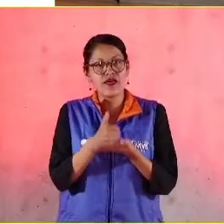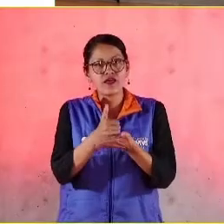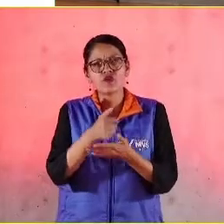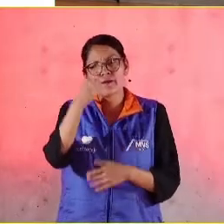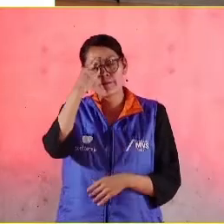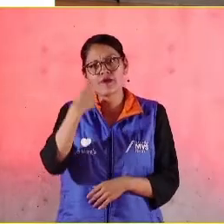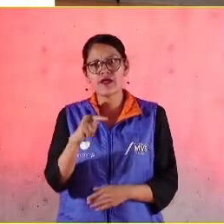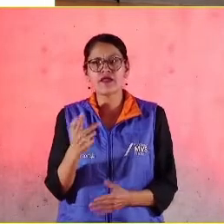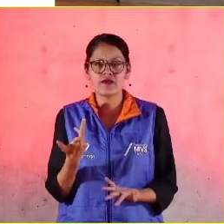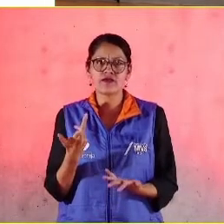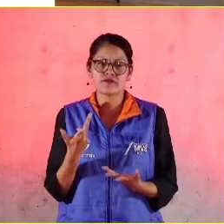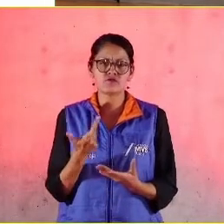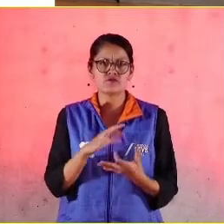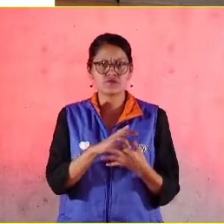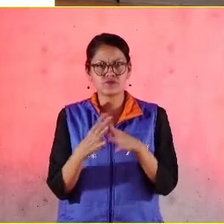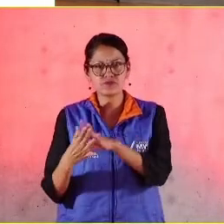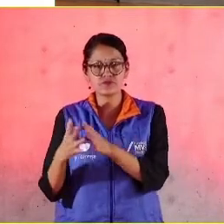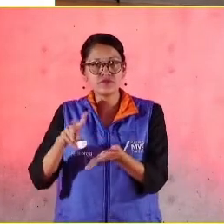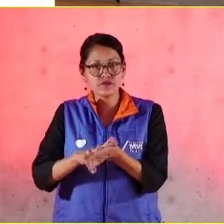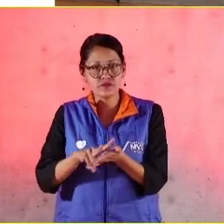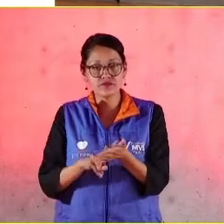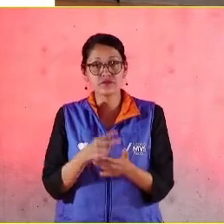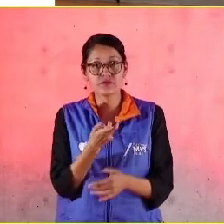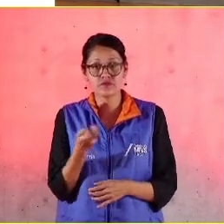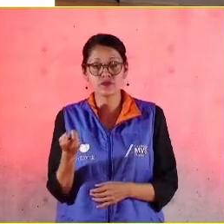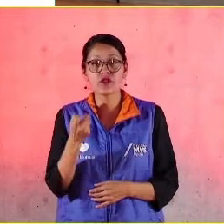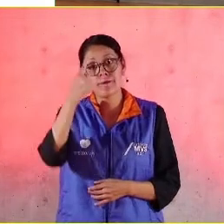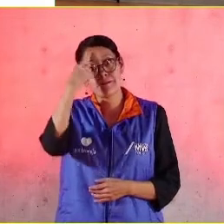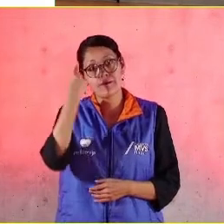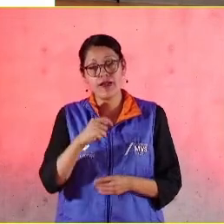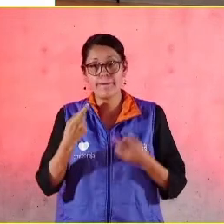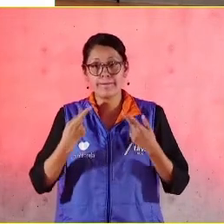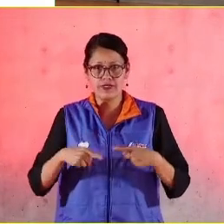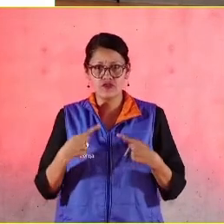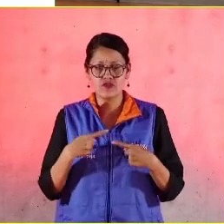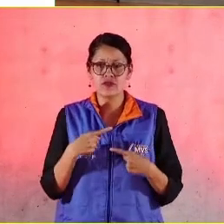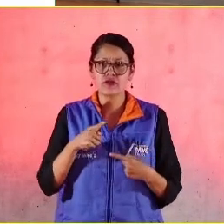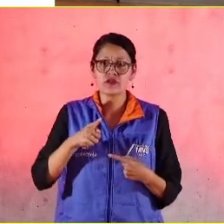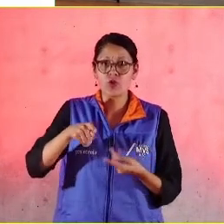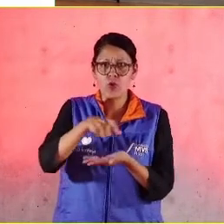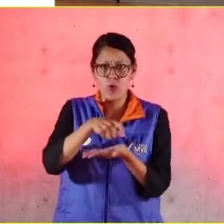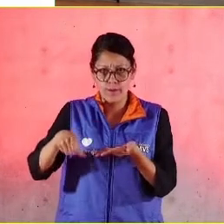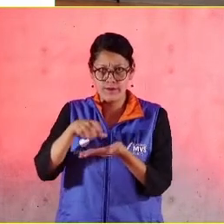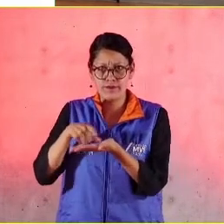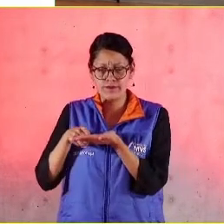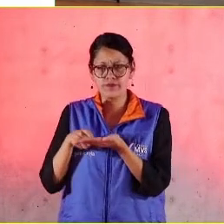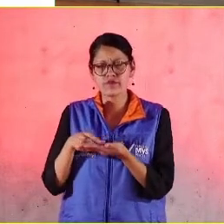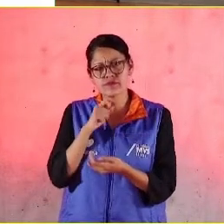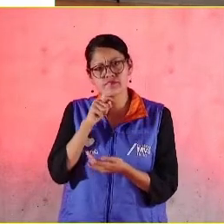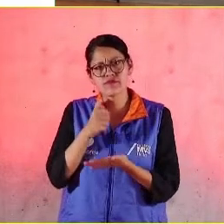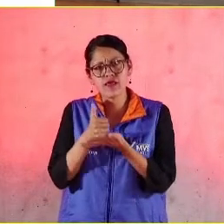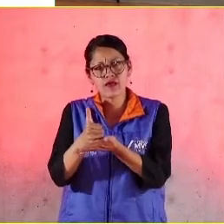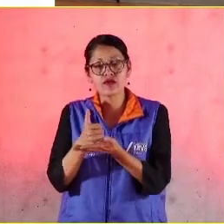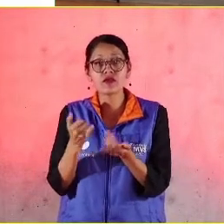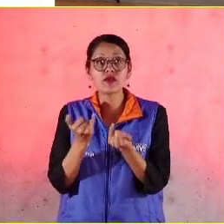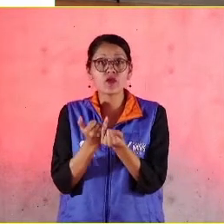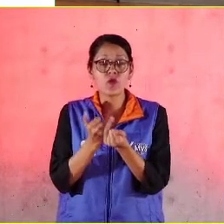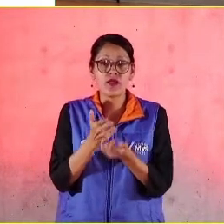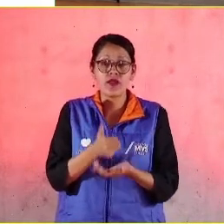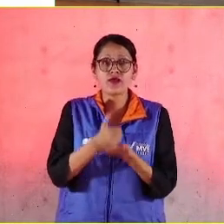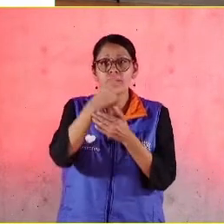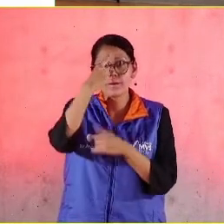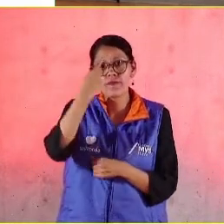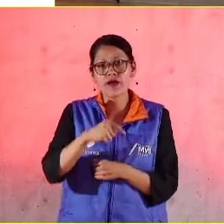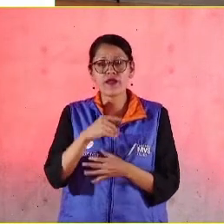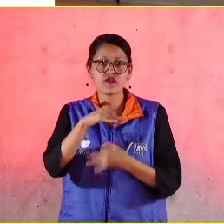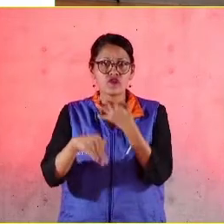mencionó, en la cadena de valor, tiene un impacto en las y los consumidores y tiene también beneficios para